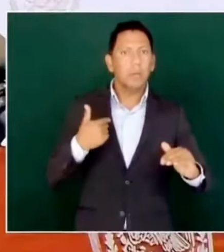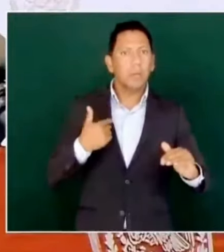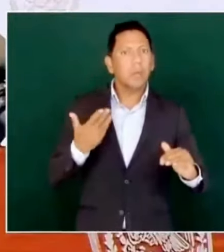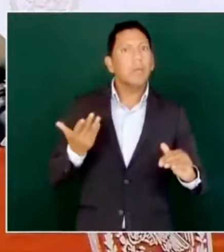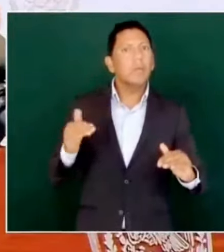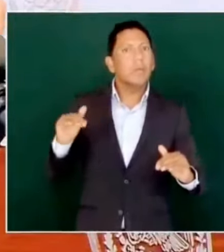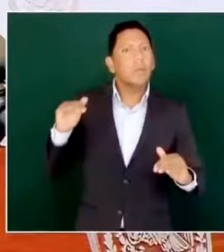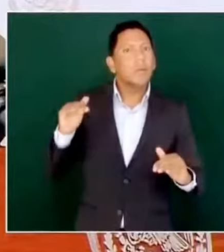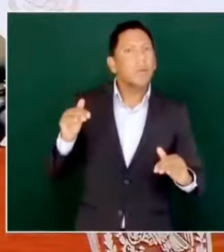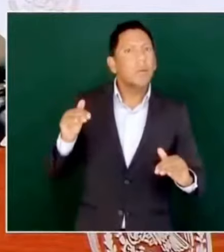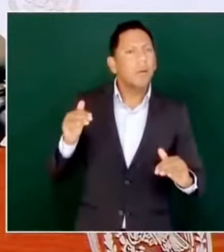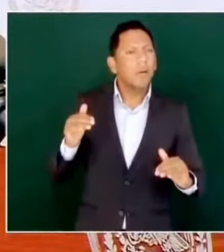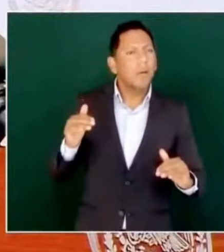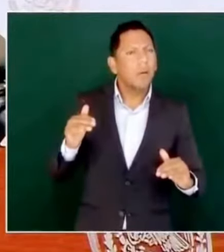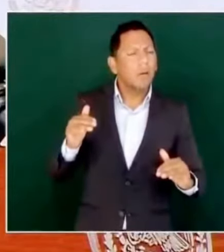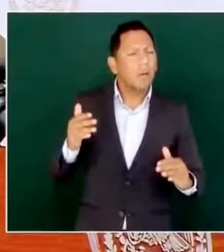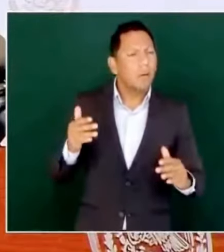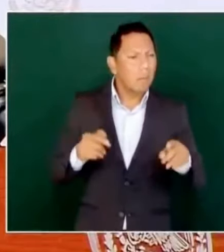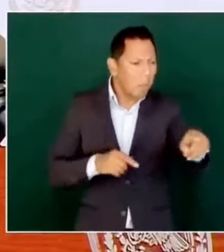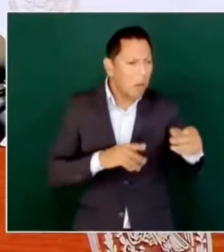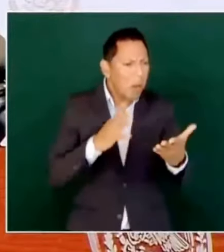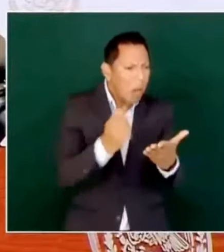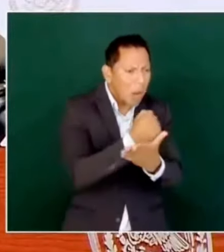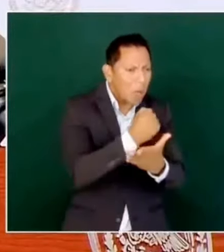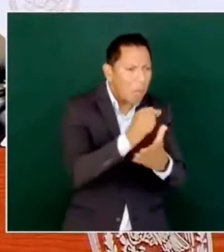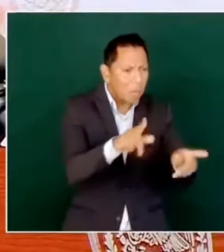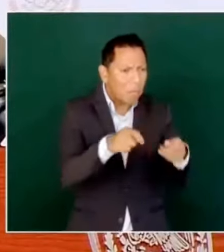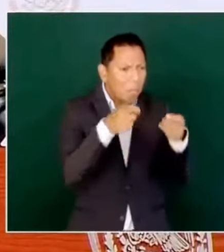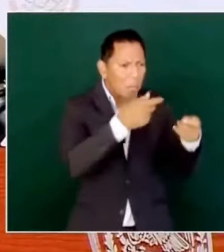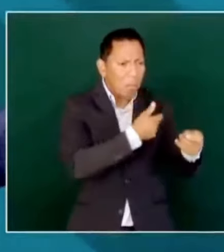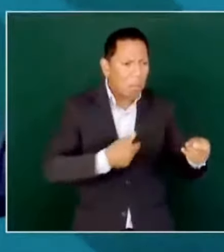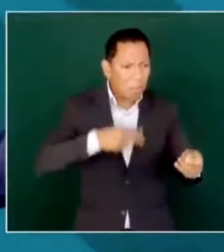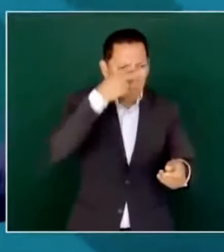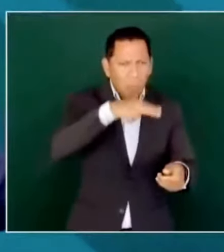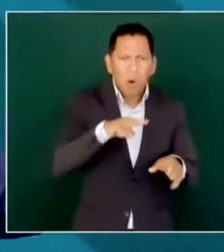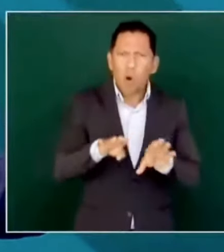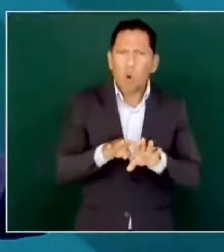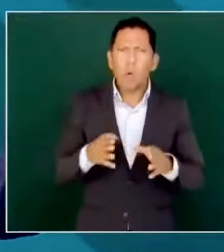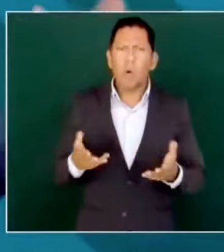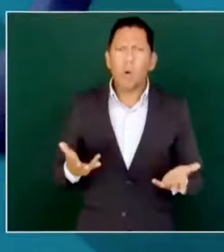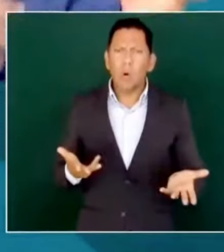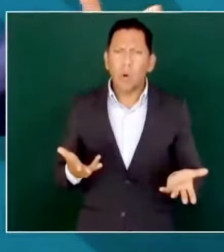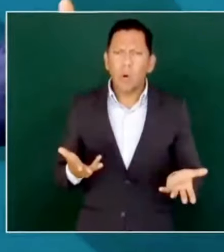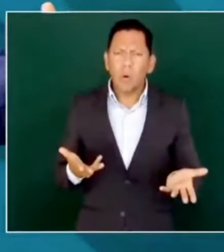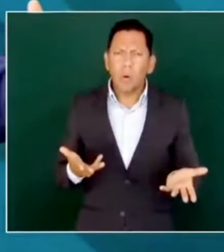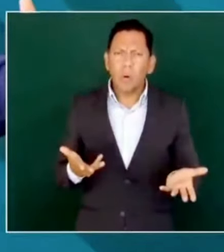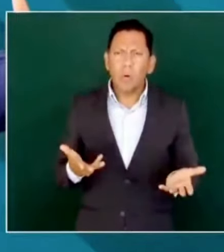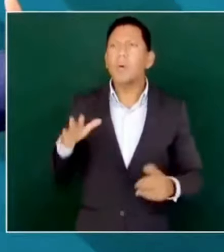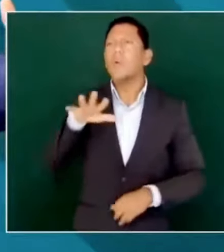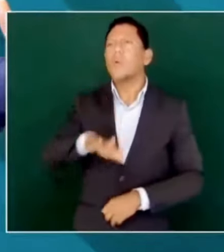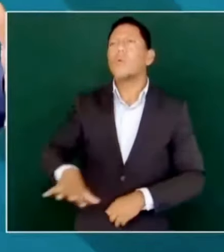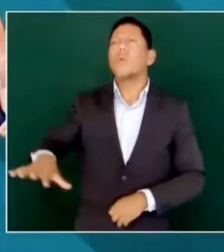¿Cómo es eso? O sea, el fervor cívico se expresó